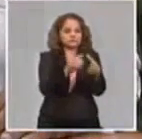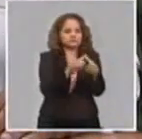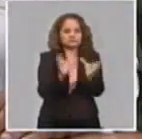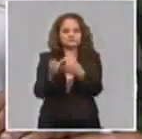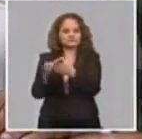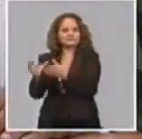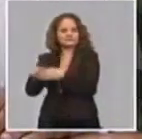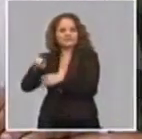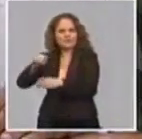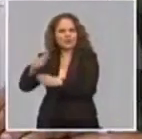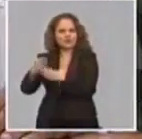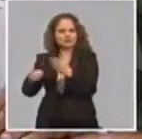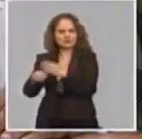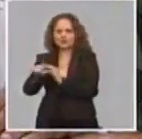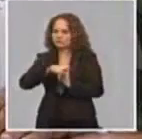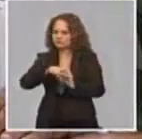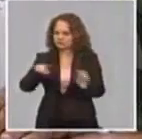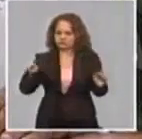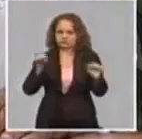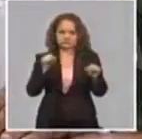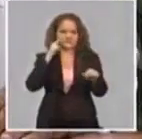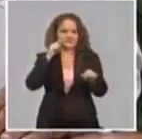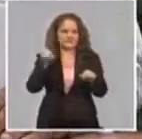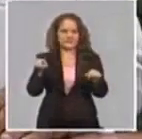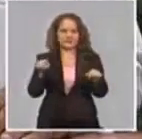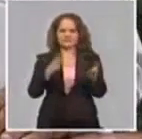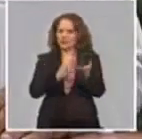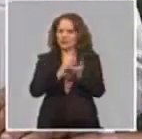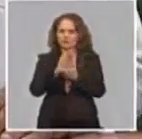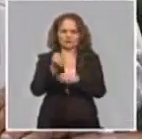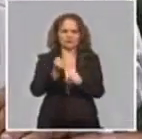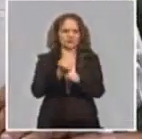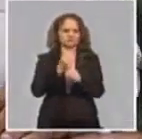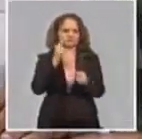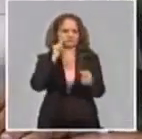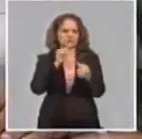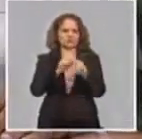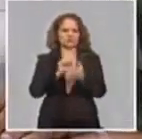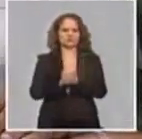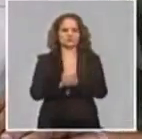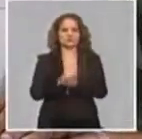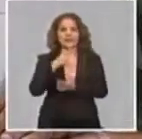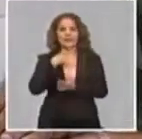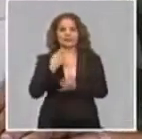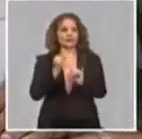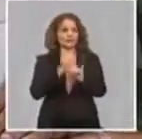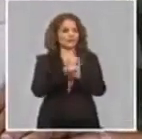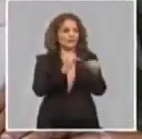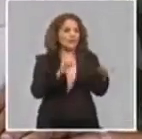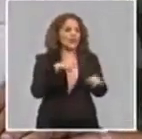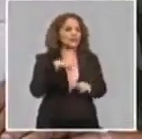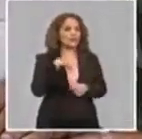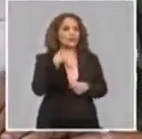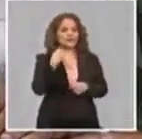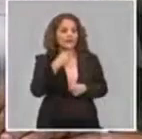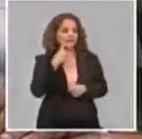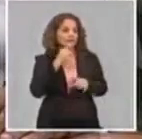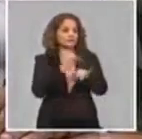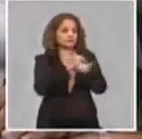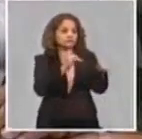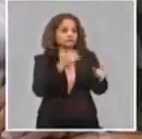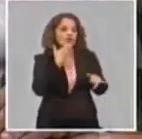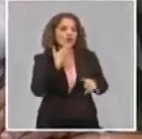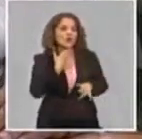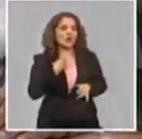los territorios, porque eso tenemos que darlo hasta el final. Si lo denunciamos a nivel de provincia y no lo damos hasta la obra, que es donde se desarrolla el proceso,